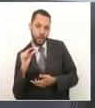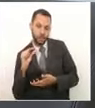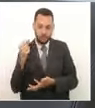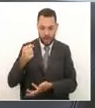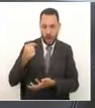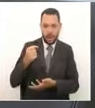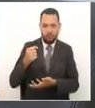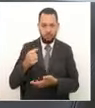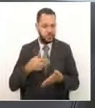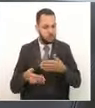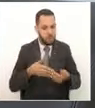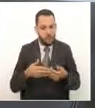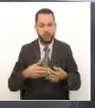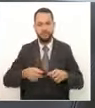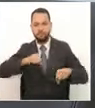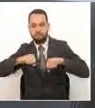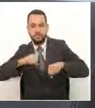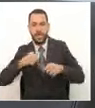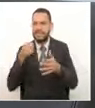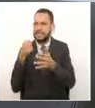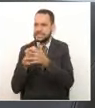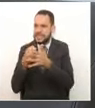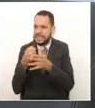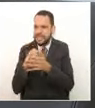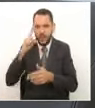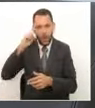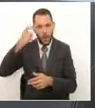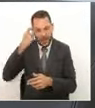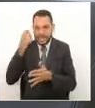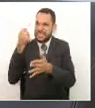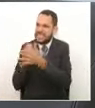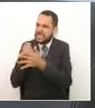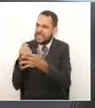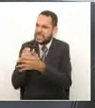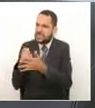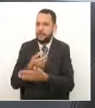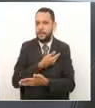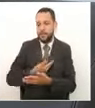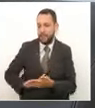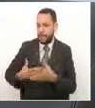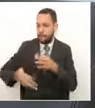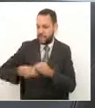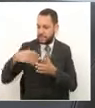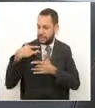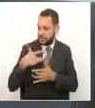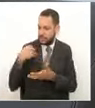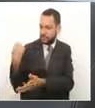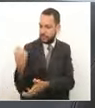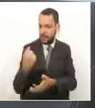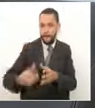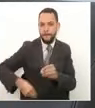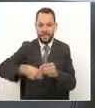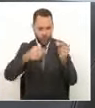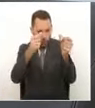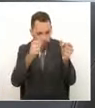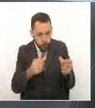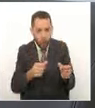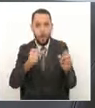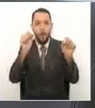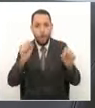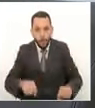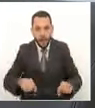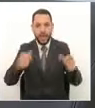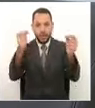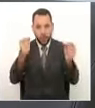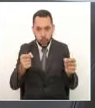el consumo, también hay una gestión que adelanta nuestro gobernador, que adelanta nuestro equipo de trabajo, que le permite a Risaralda que los diputados puedan